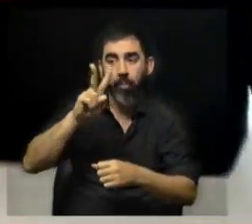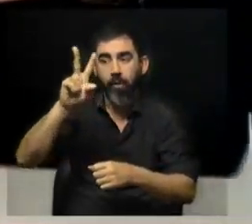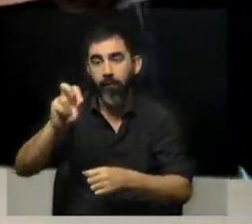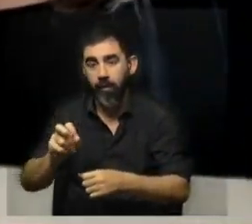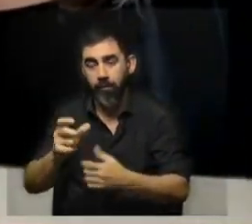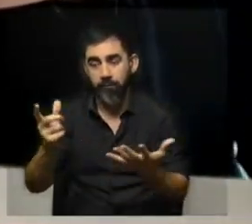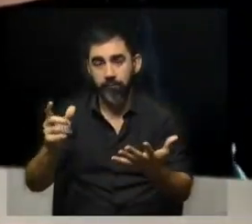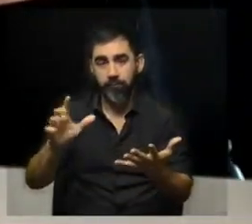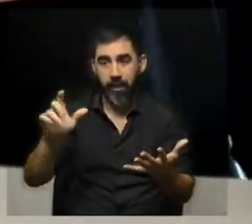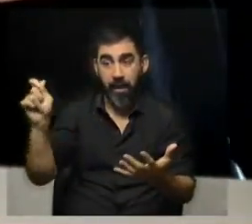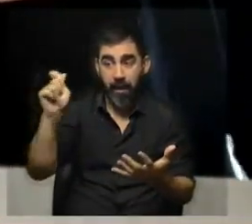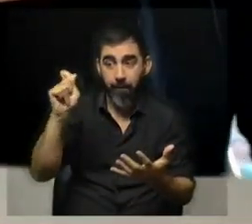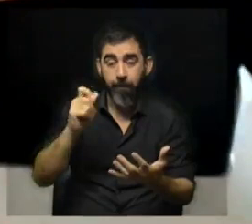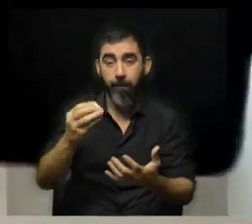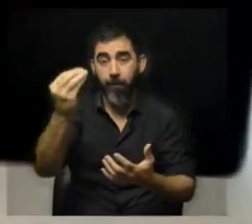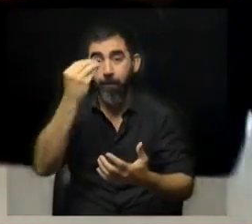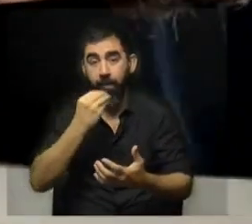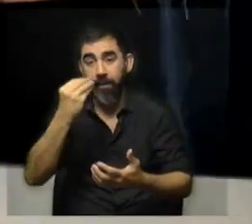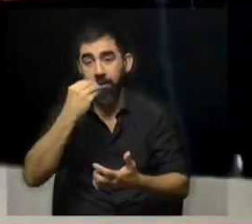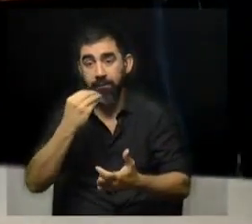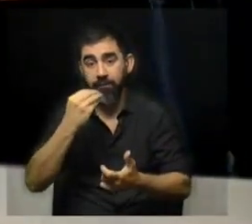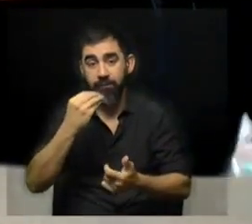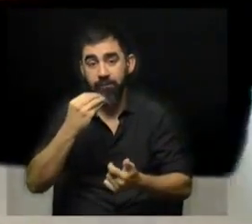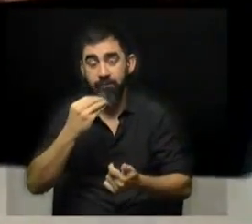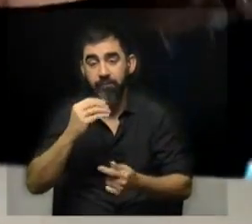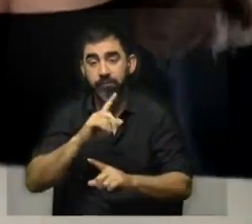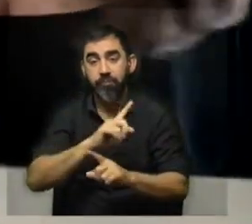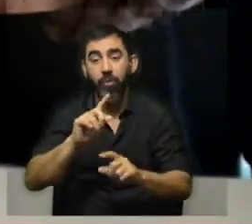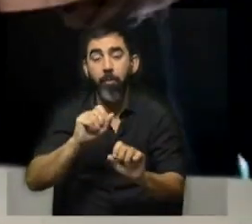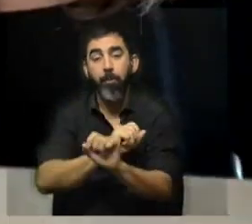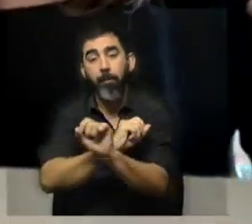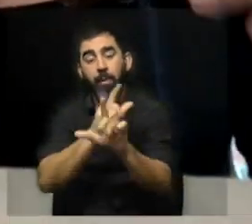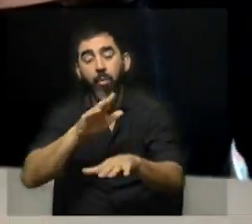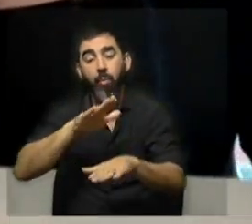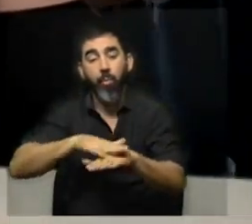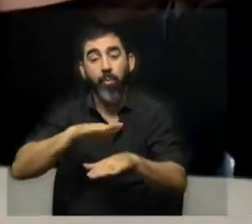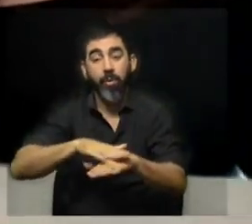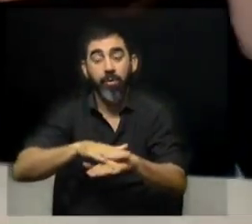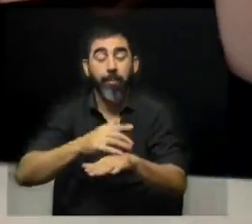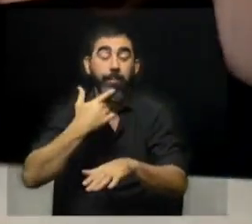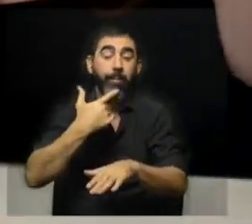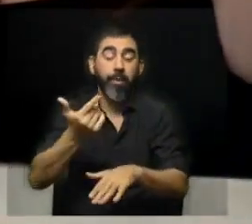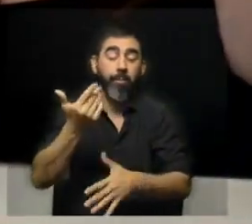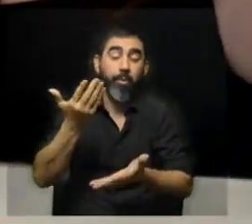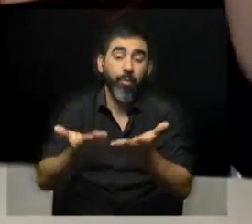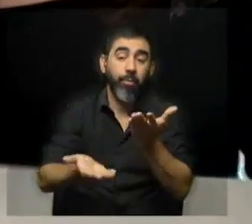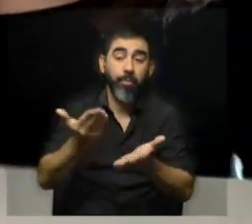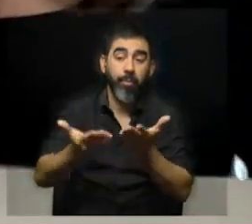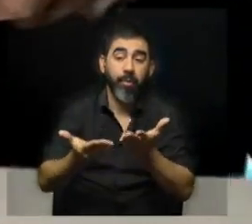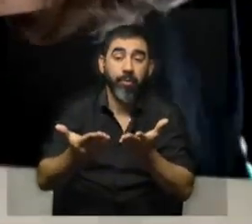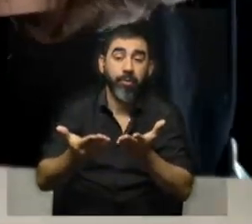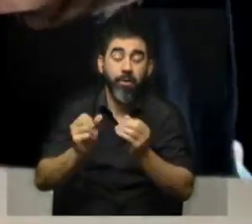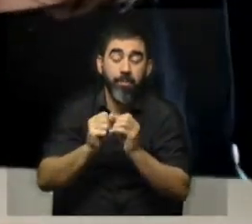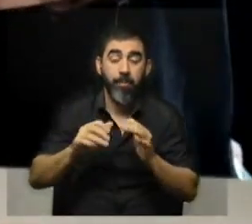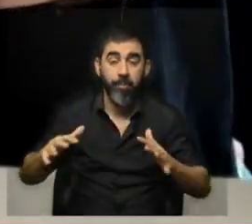Y la situación de emergencia alimentaria no pareciera estar en su peor momento con respecto a lo que fue, bueno, la irrupción